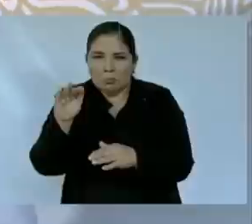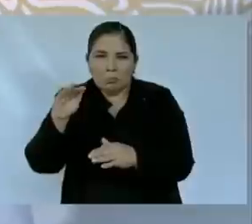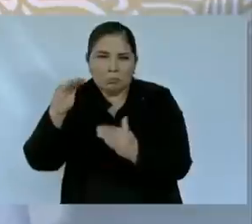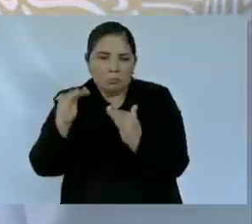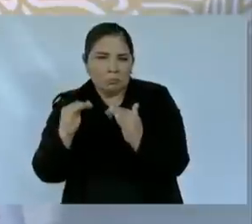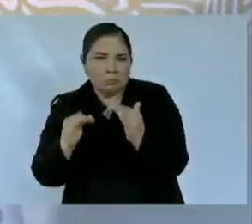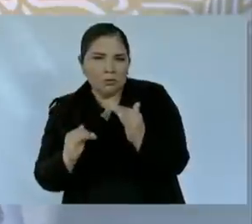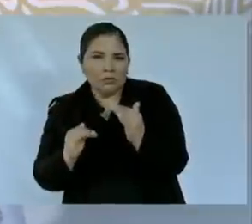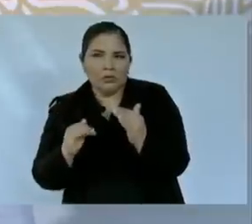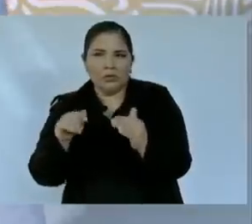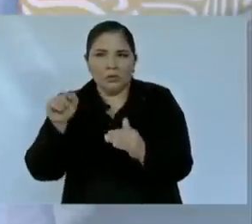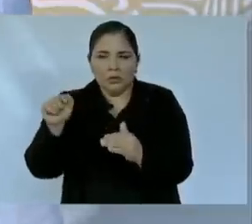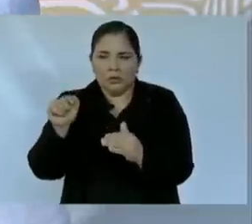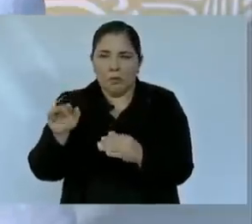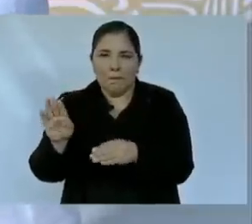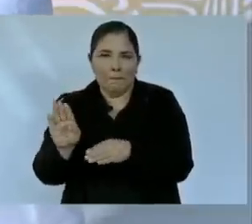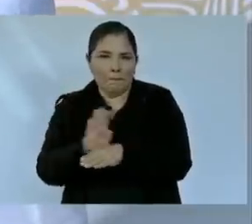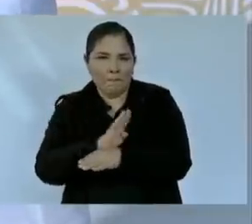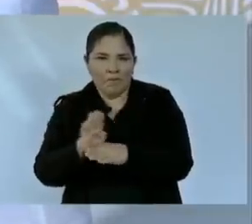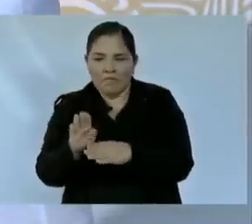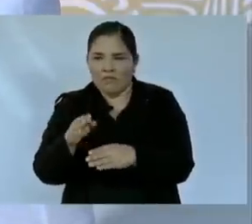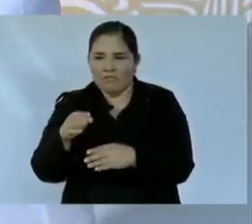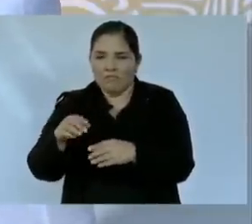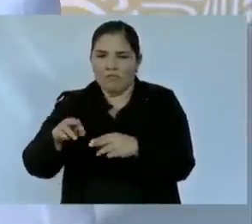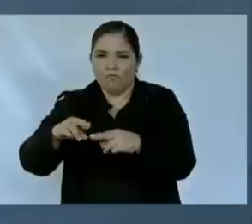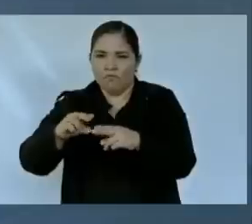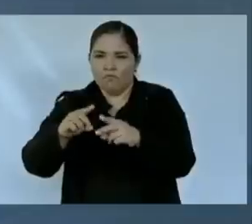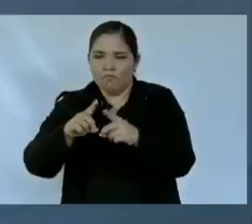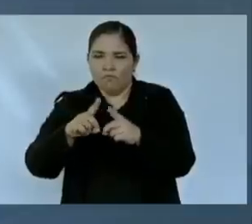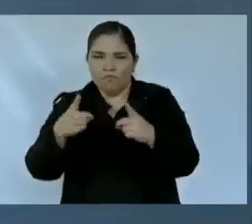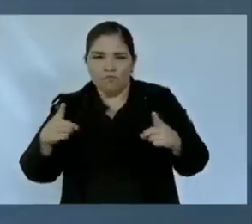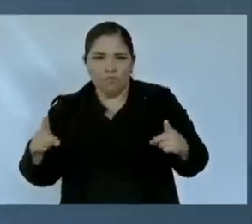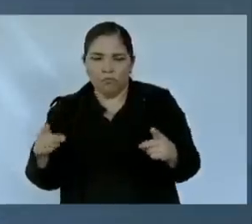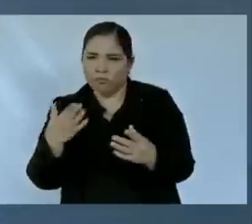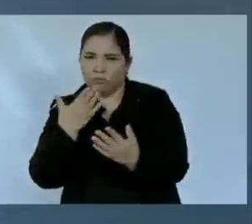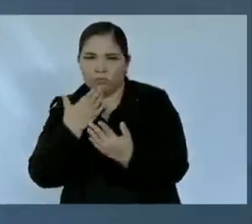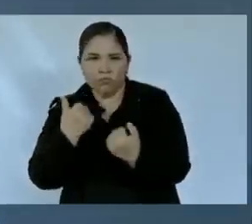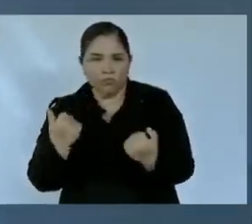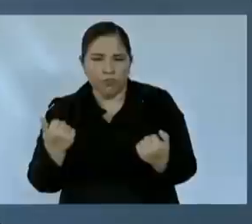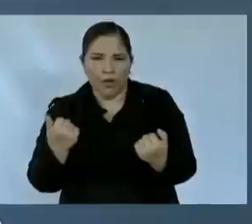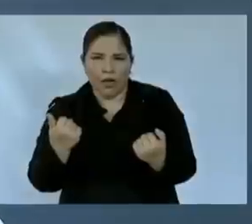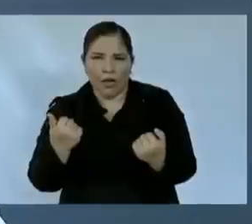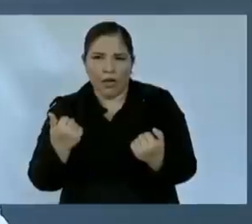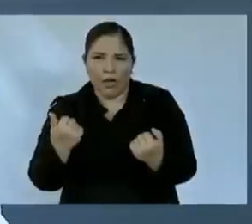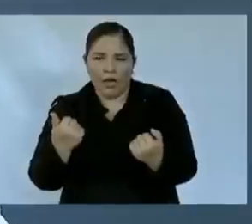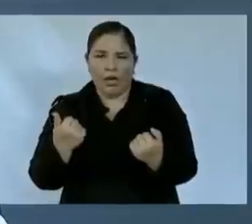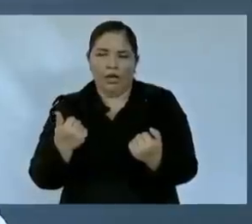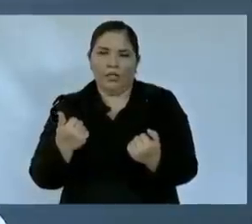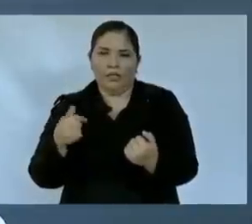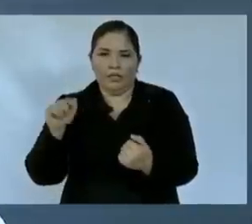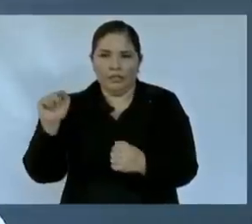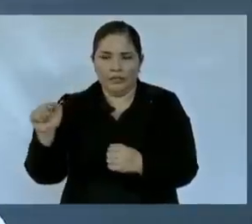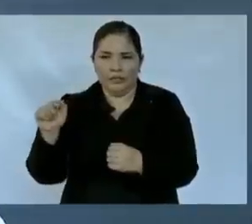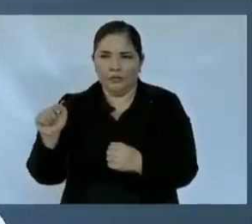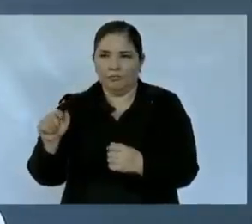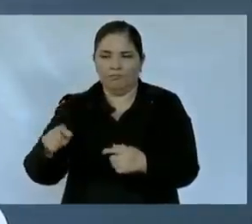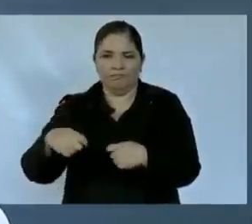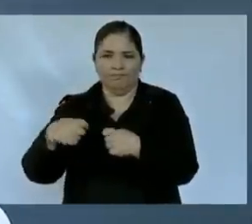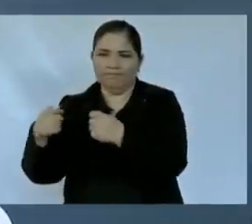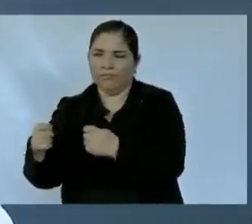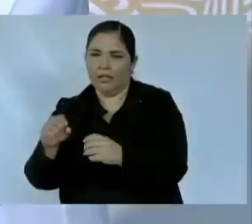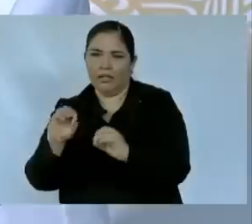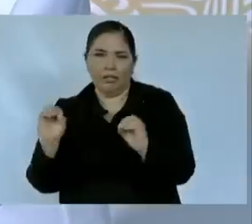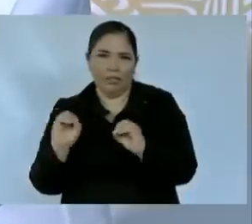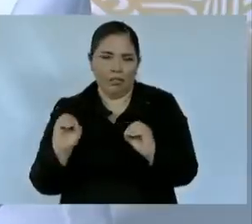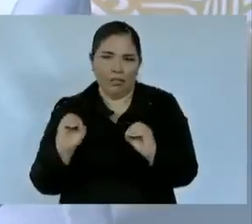beneficios del desarrollo, no marginados del desarrollo, porque